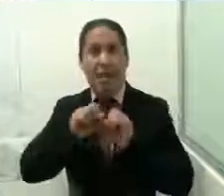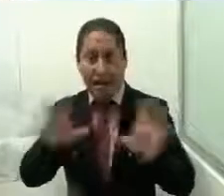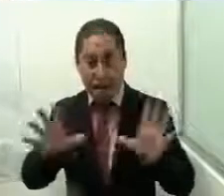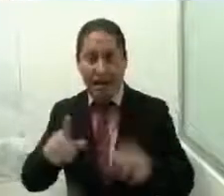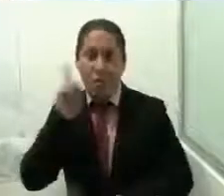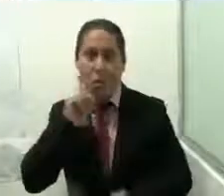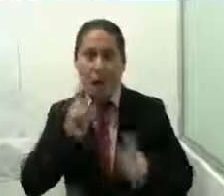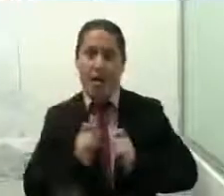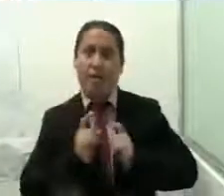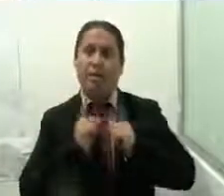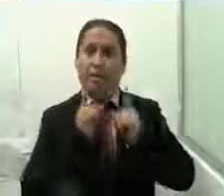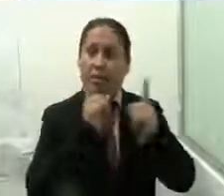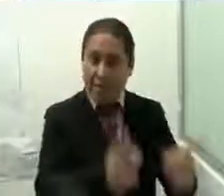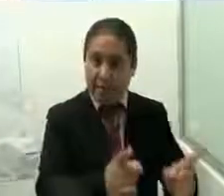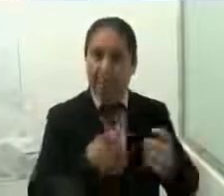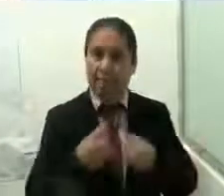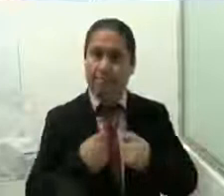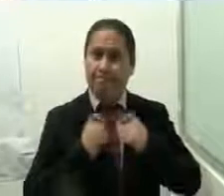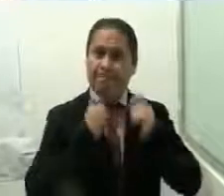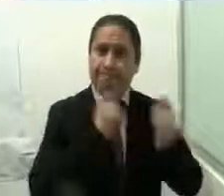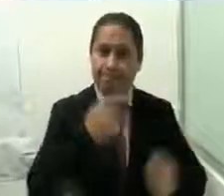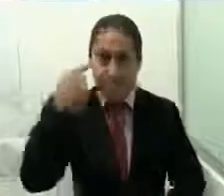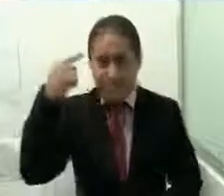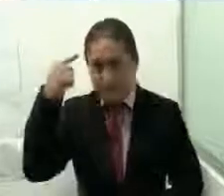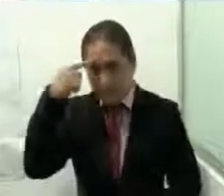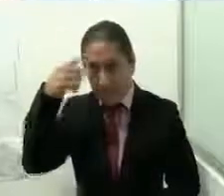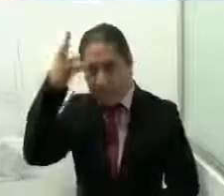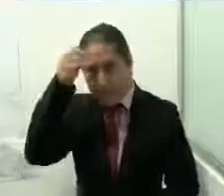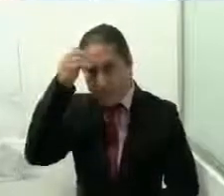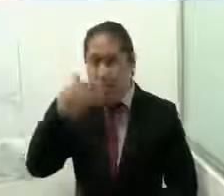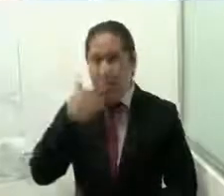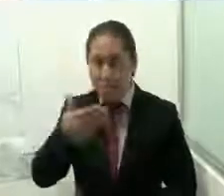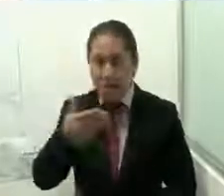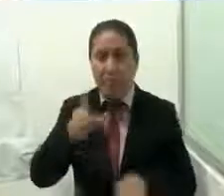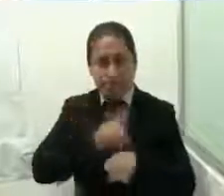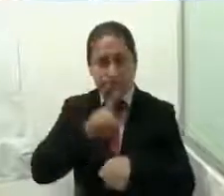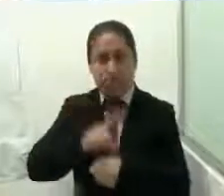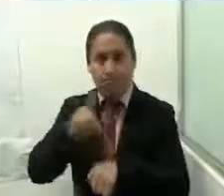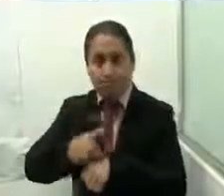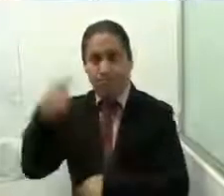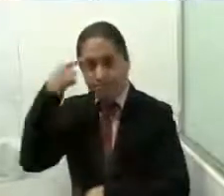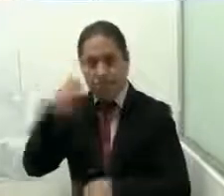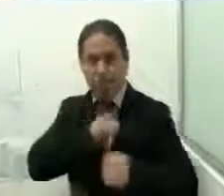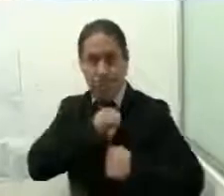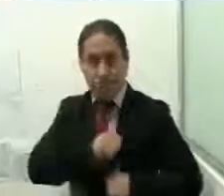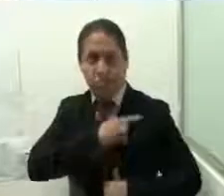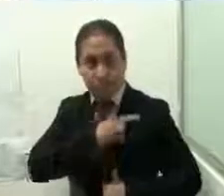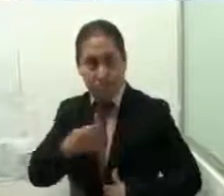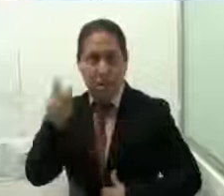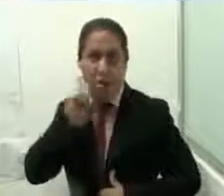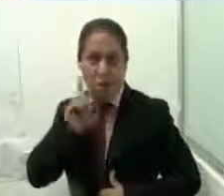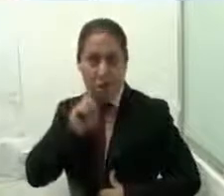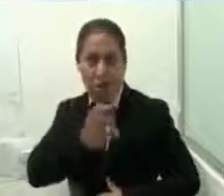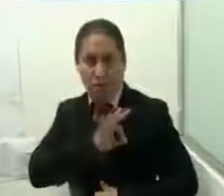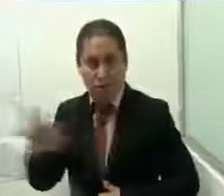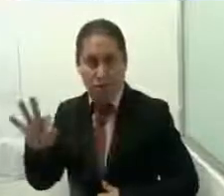es una acción que se debe hacer día a día. La SEDEM trabaja de manera continua y permanente